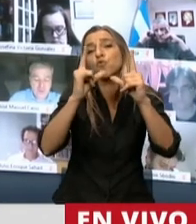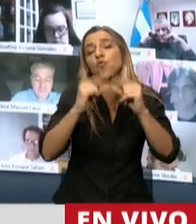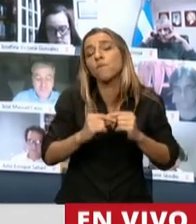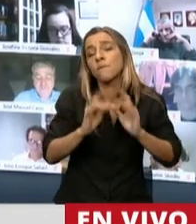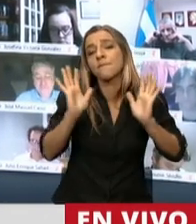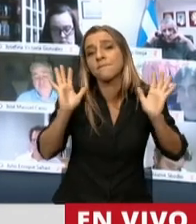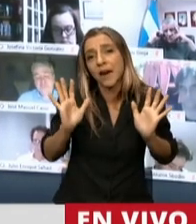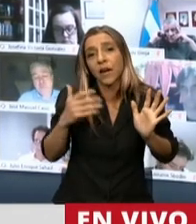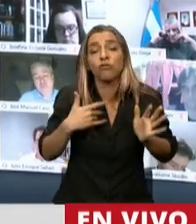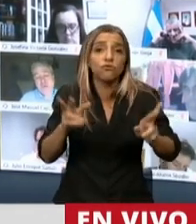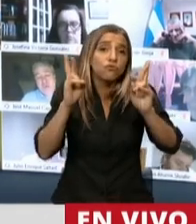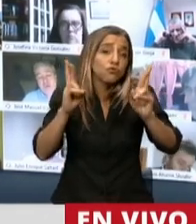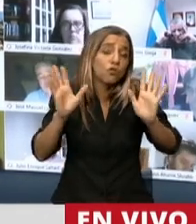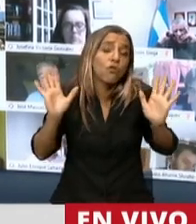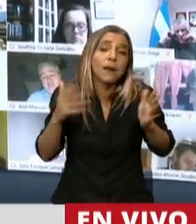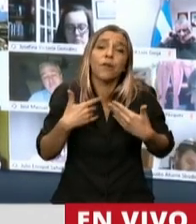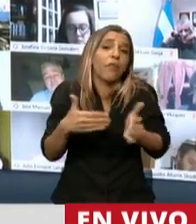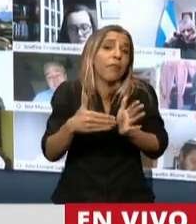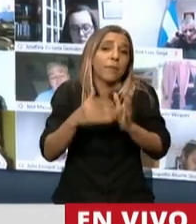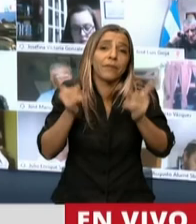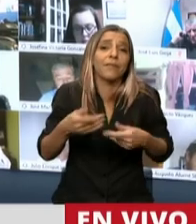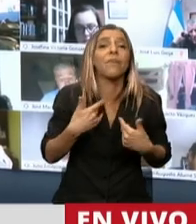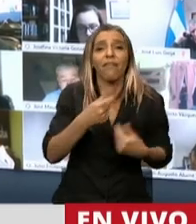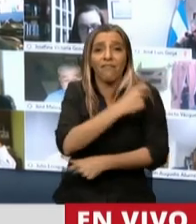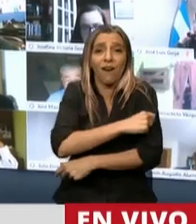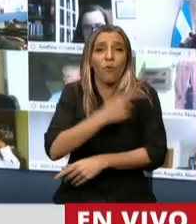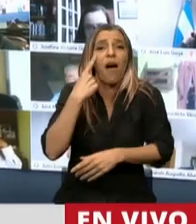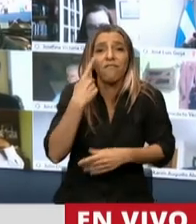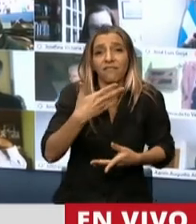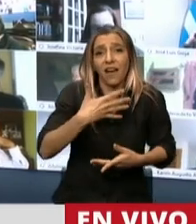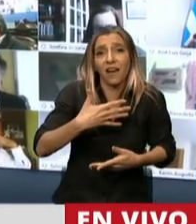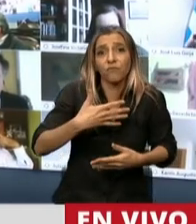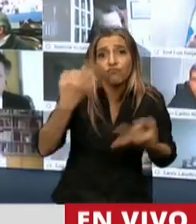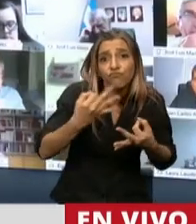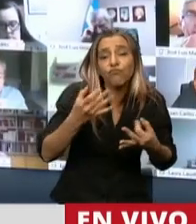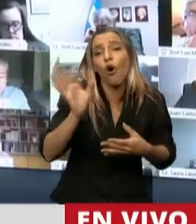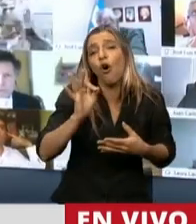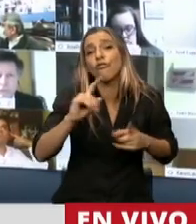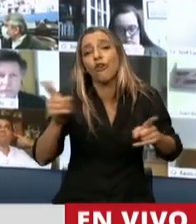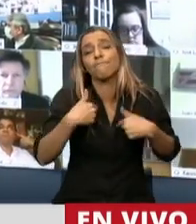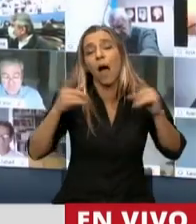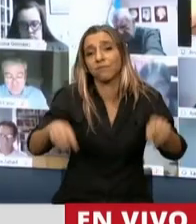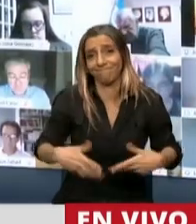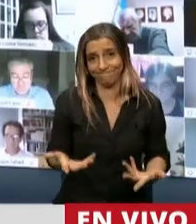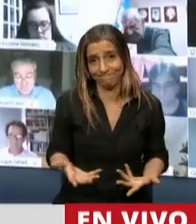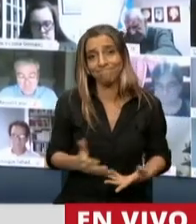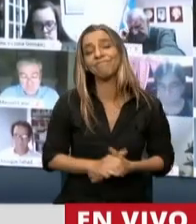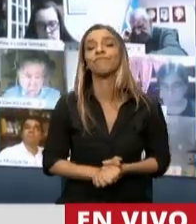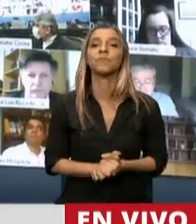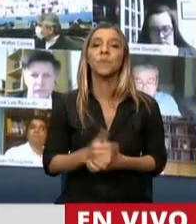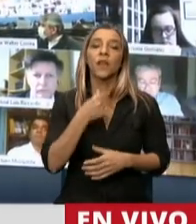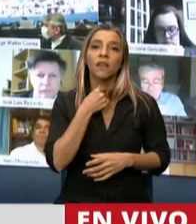puede pasar que muchas de estas vacunas no terminen siendo seguras y efectivas y no se puedan usar una cosa que quiero también llevar